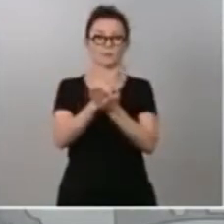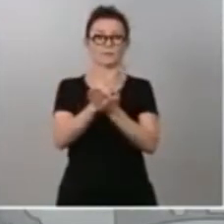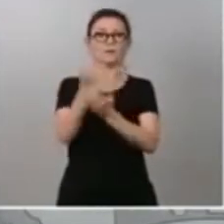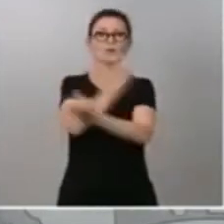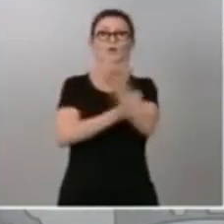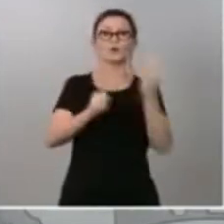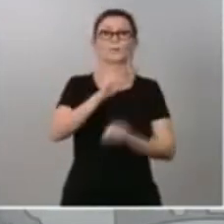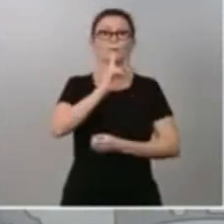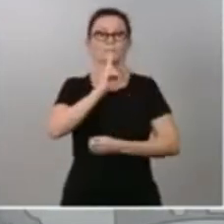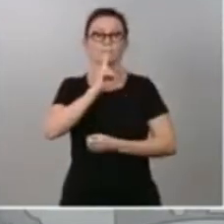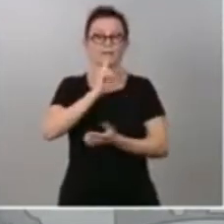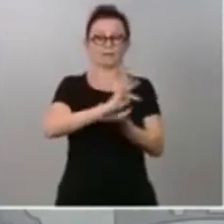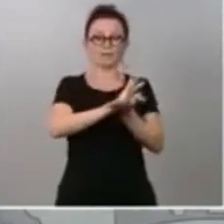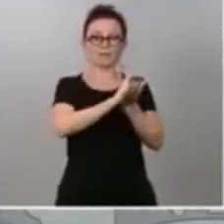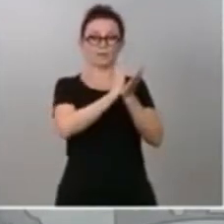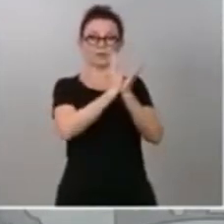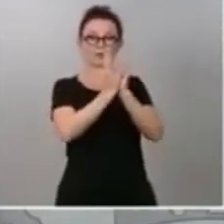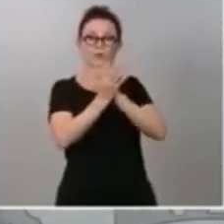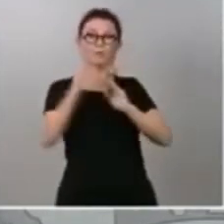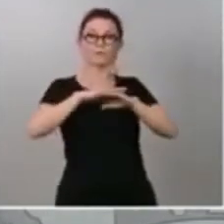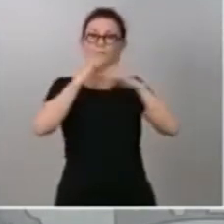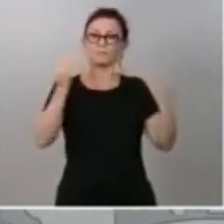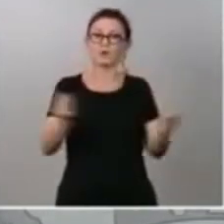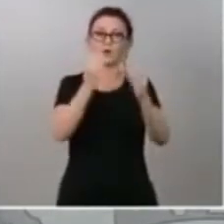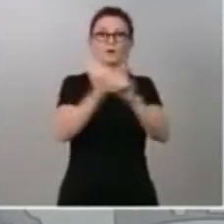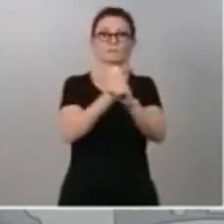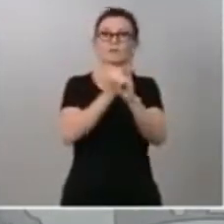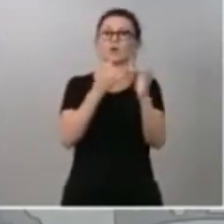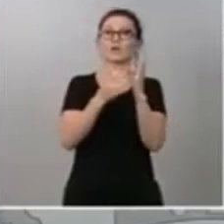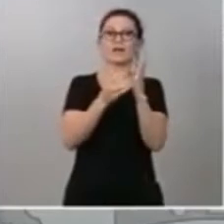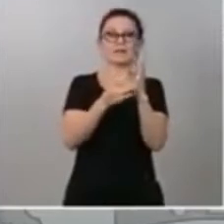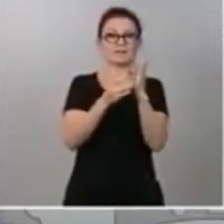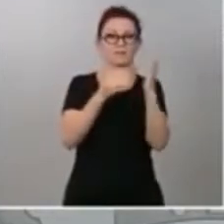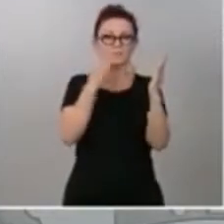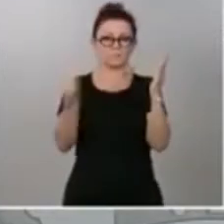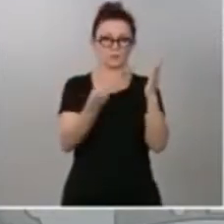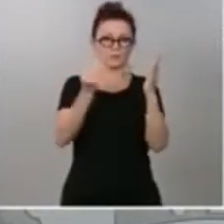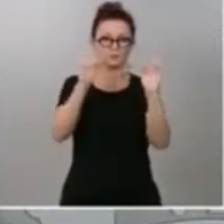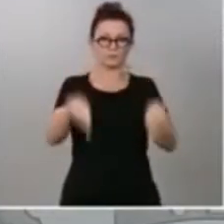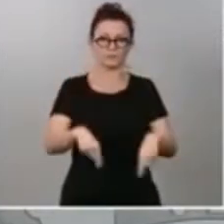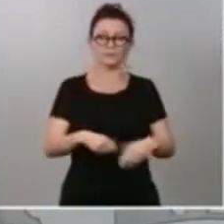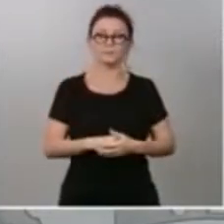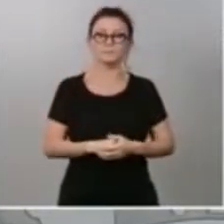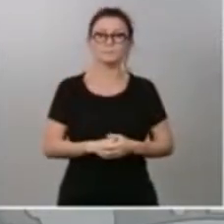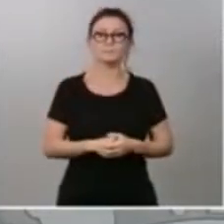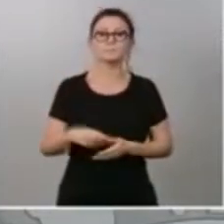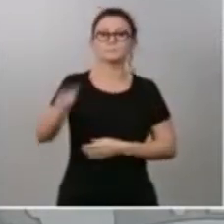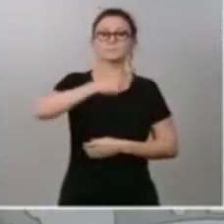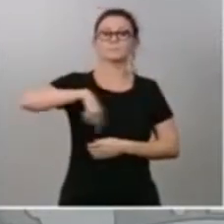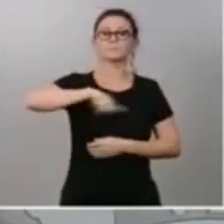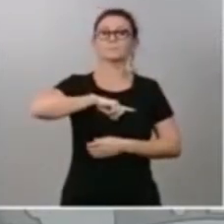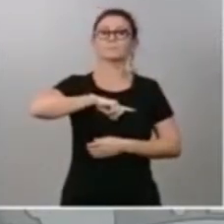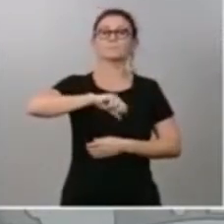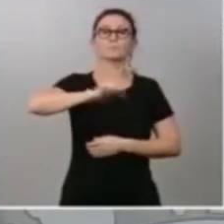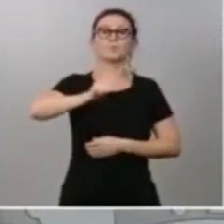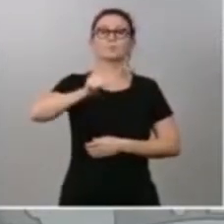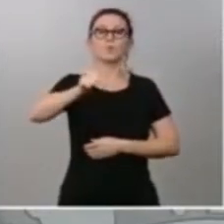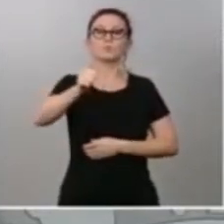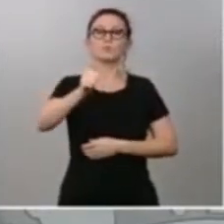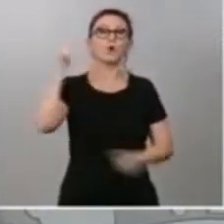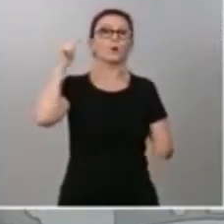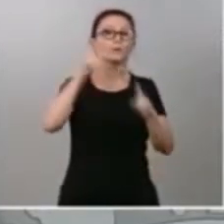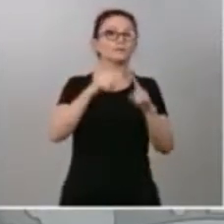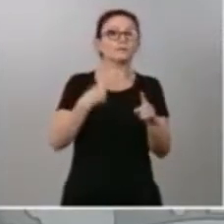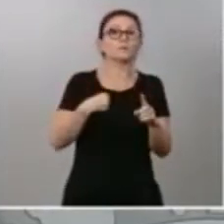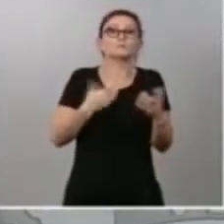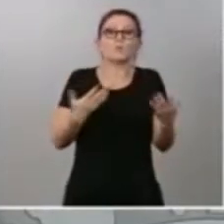empleo y en un empleo de mayor calidad. Y, en esta dirección, ¿qué cosas hemos aprobado? Bueno, pues hemos aprobado un importante